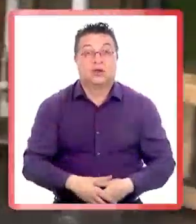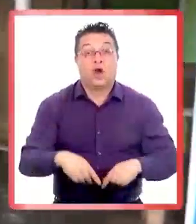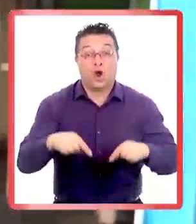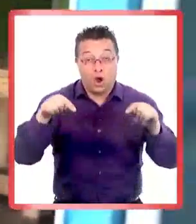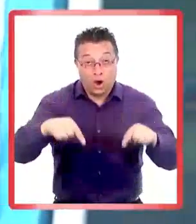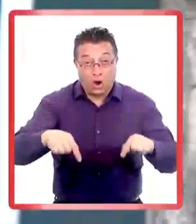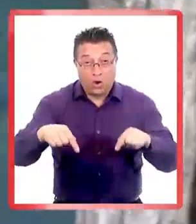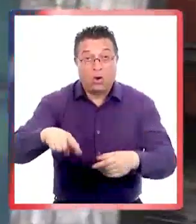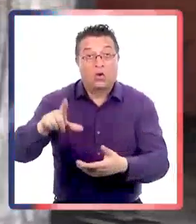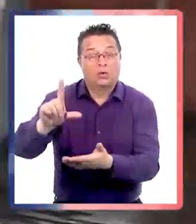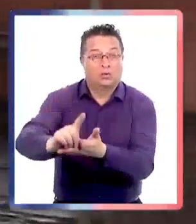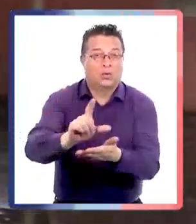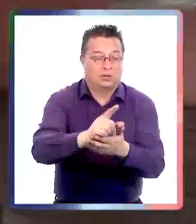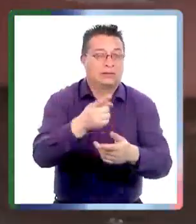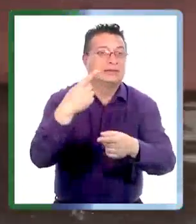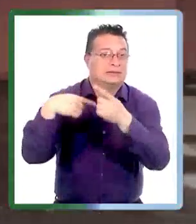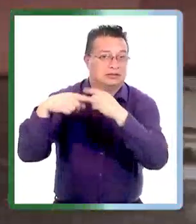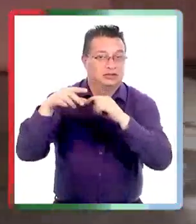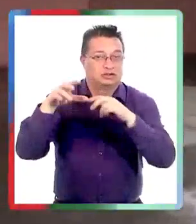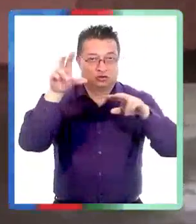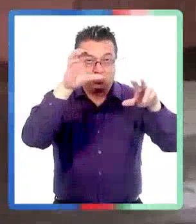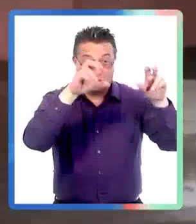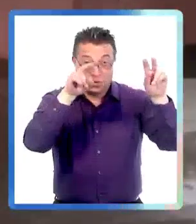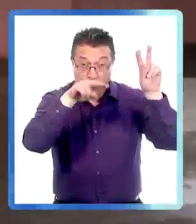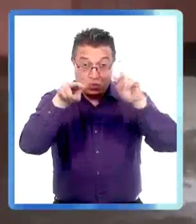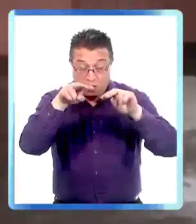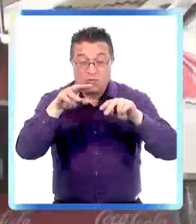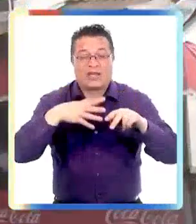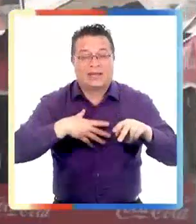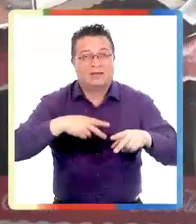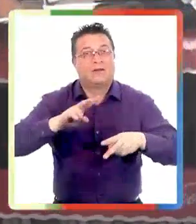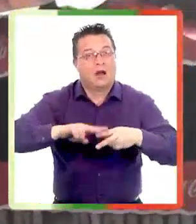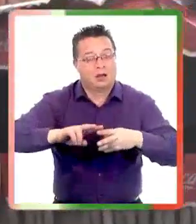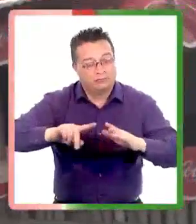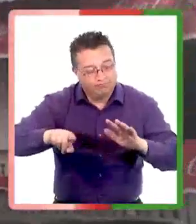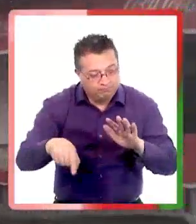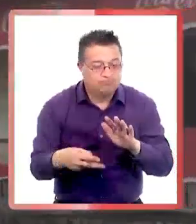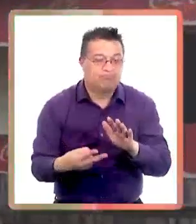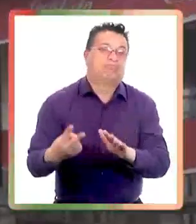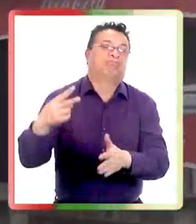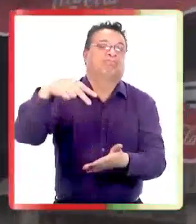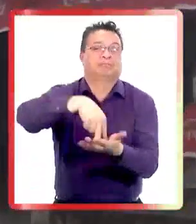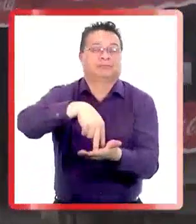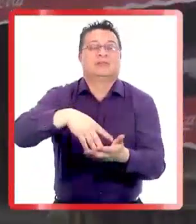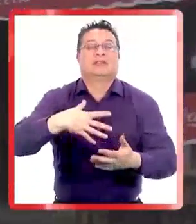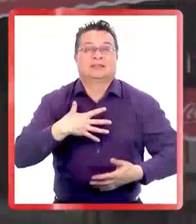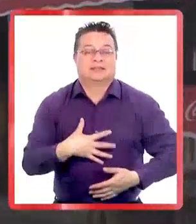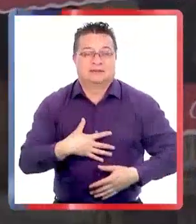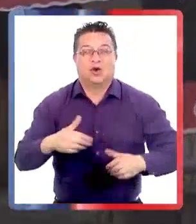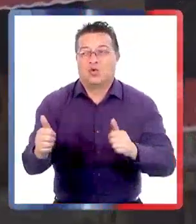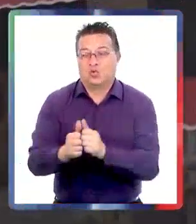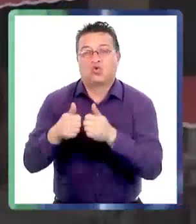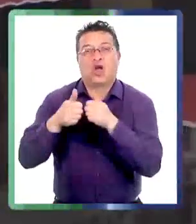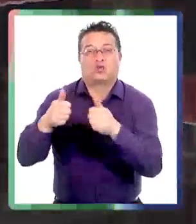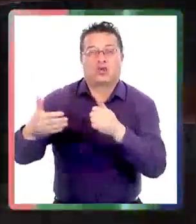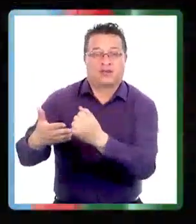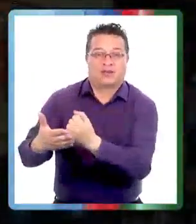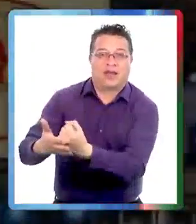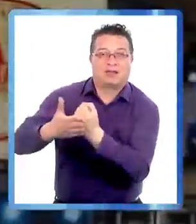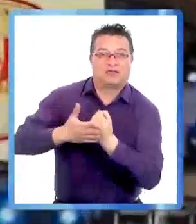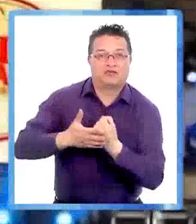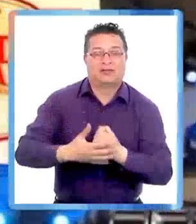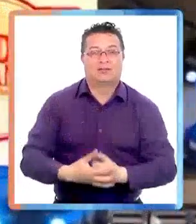Hoy los sectores históricos en turismo buscan recuperarse en un trabajo en conjunto con las autoridades